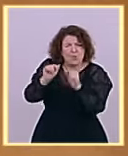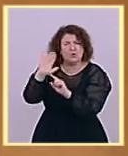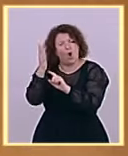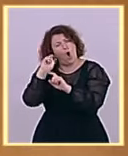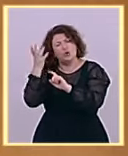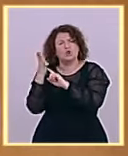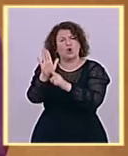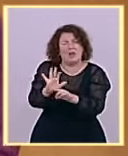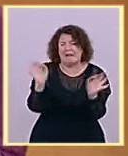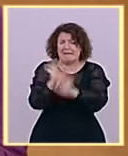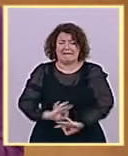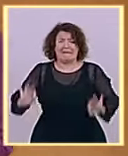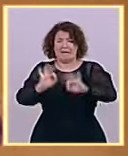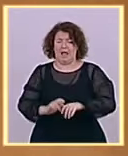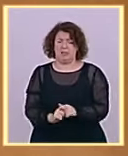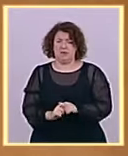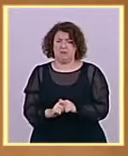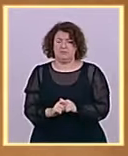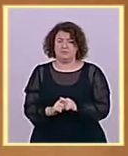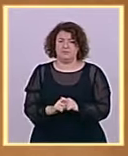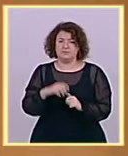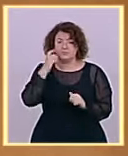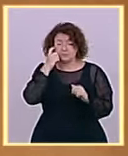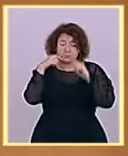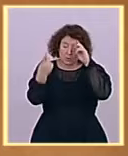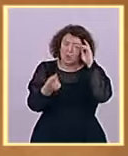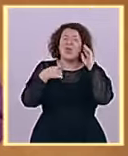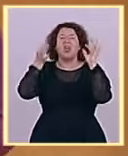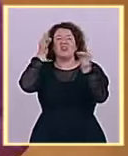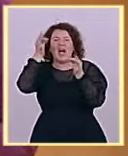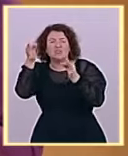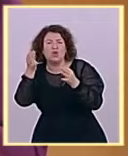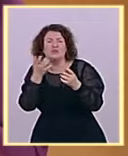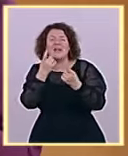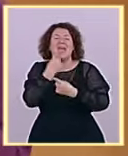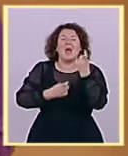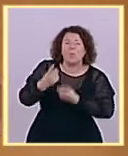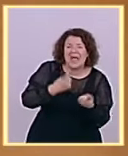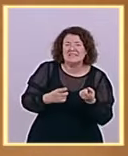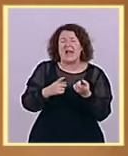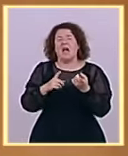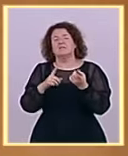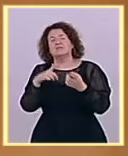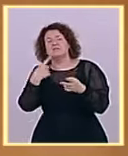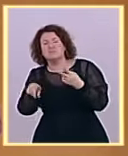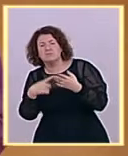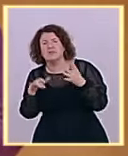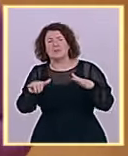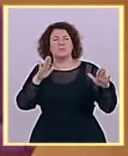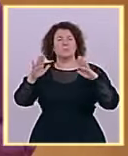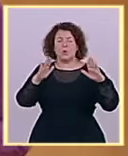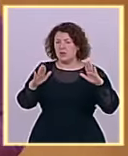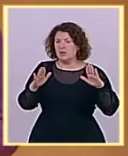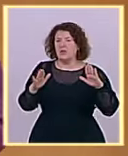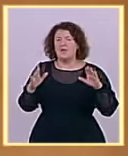objetivos que dicen las encuestas respecto a que tenemos en este momento el mayor número de afiliados que hemos tenido en la serie